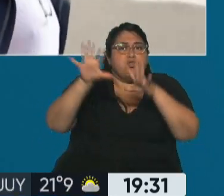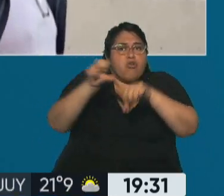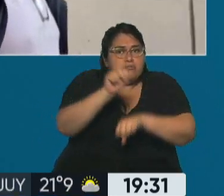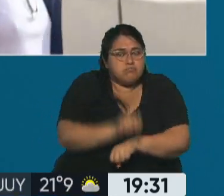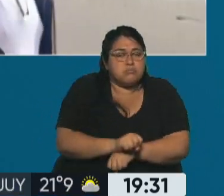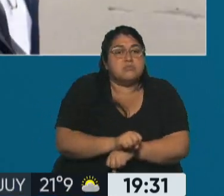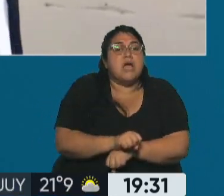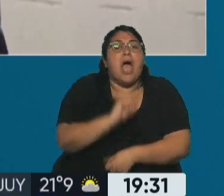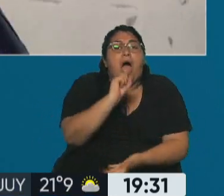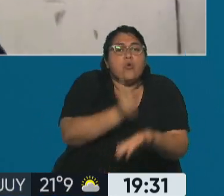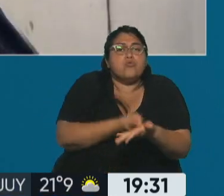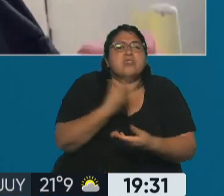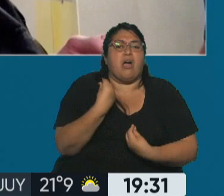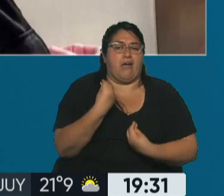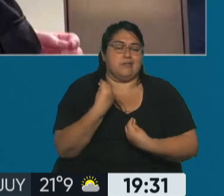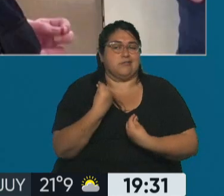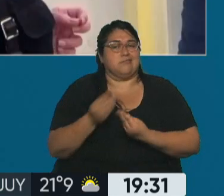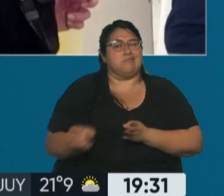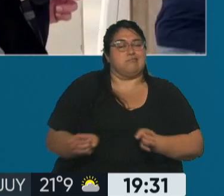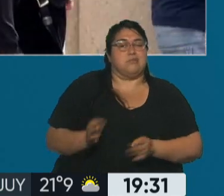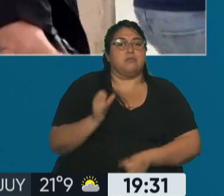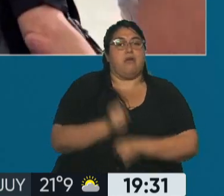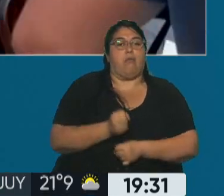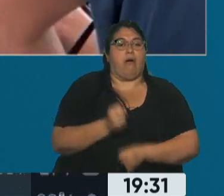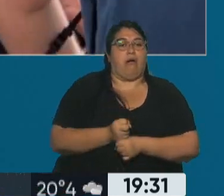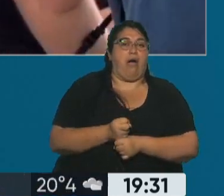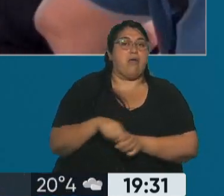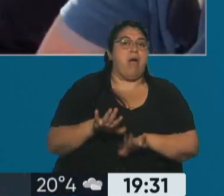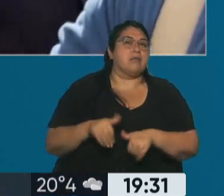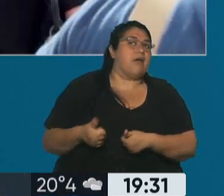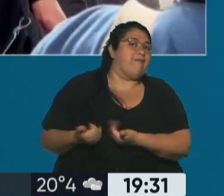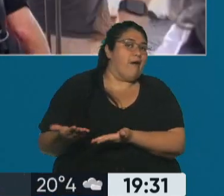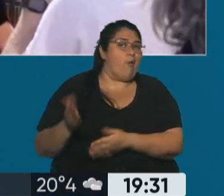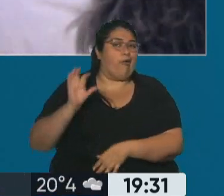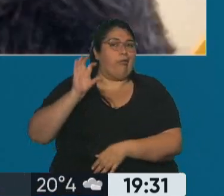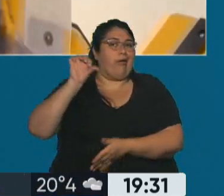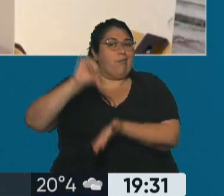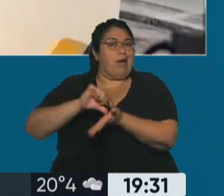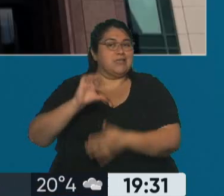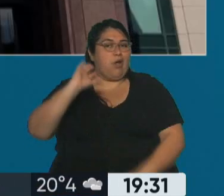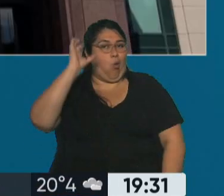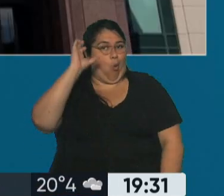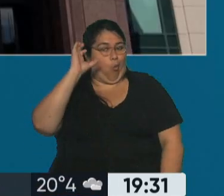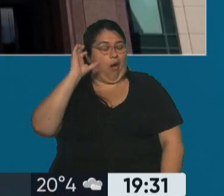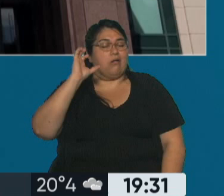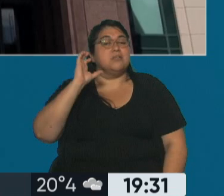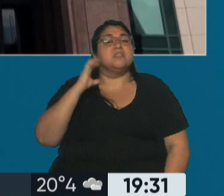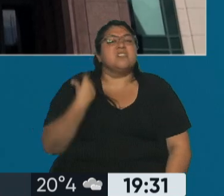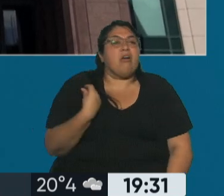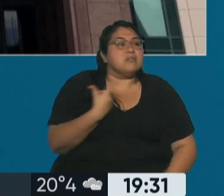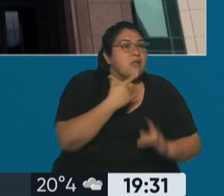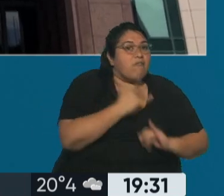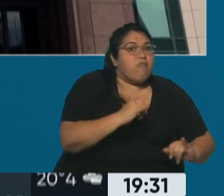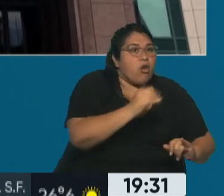concretamente de trabajar para promover los intereses cubanos. Básicamente lo que dicen es que recaudaba información